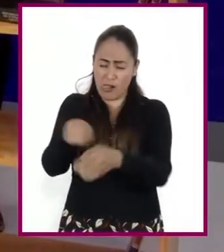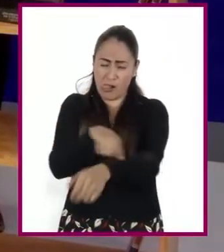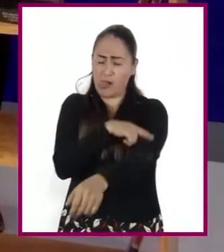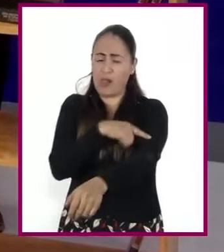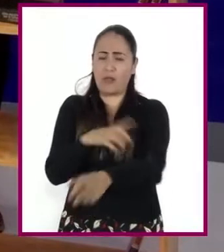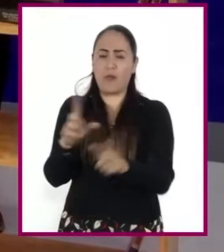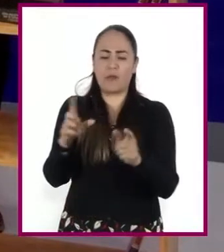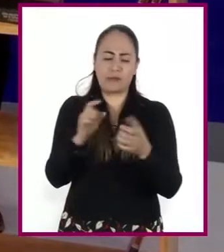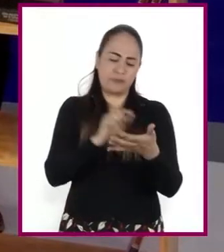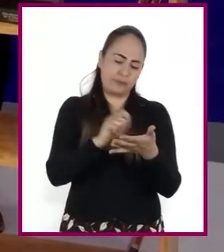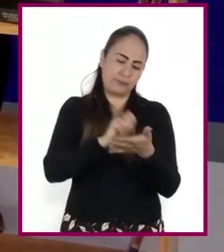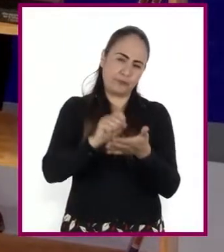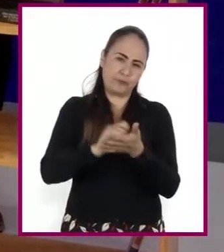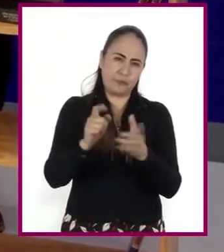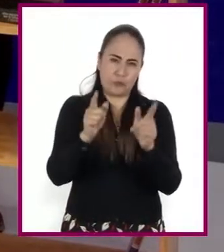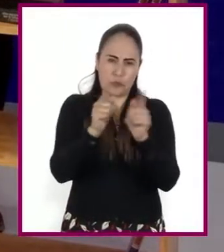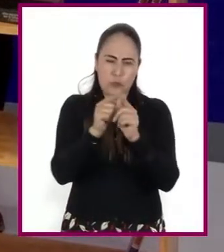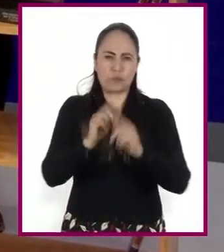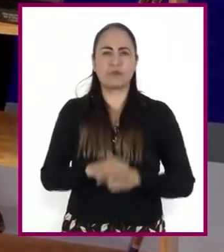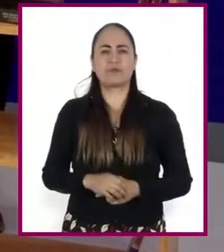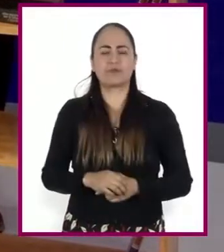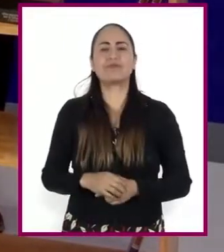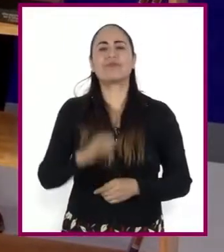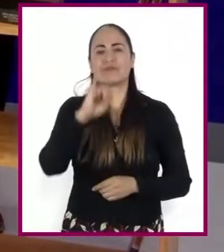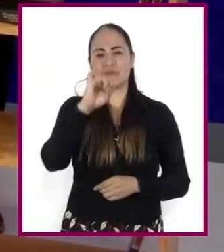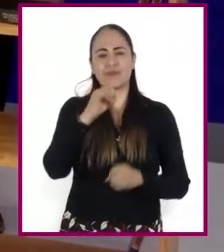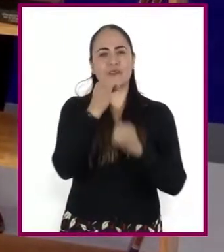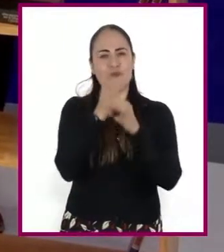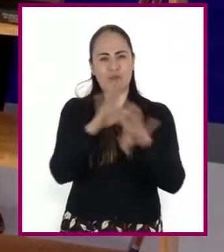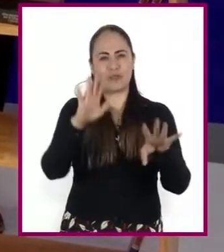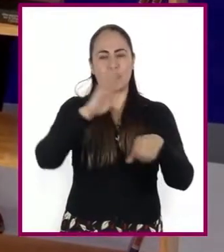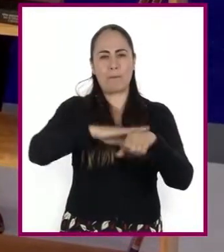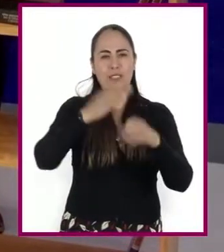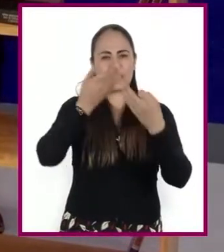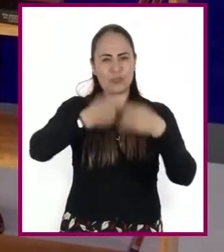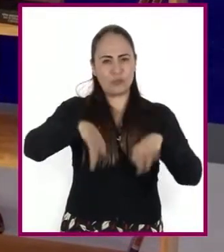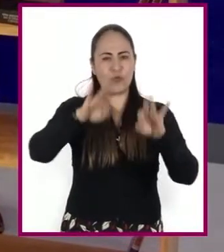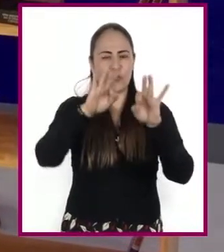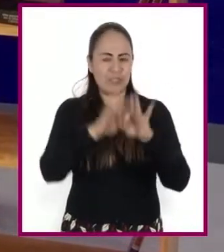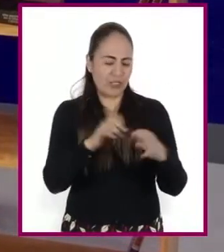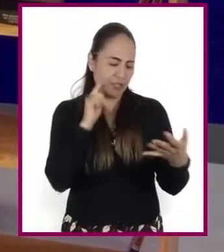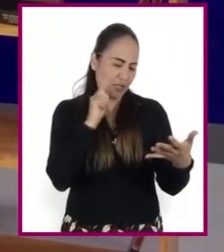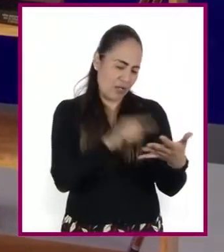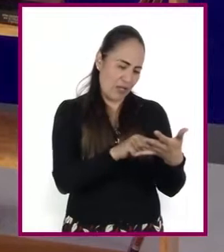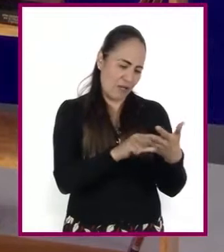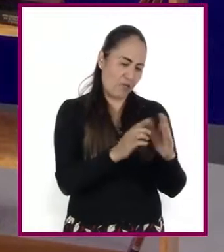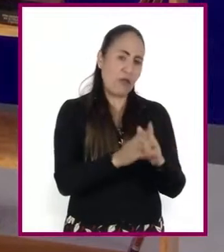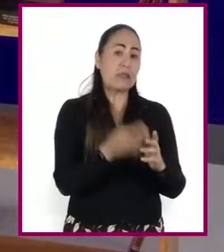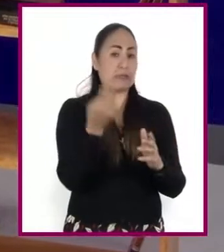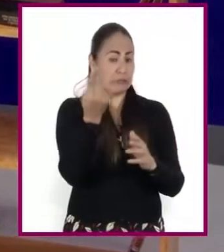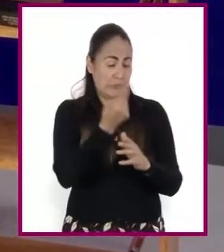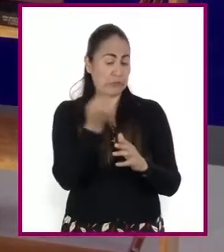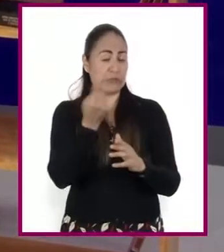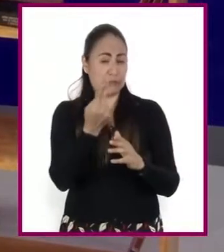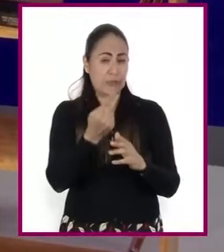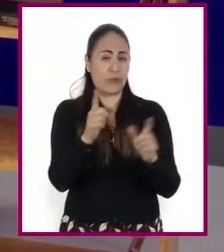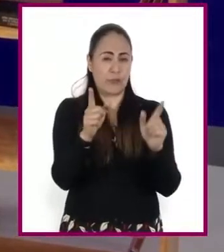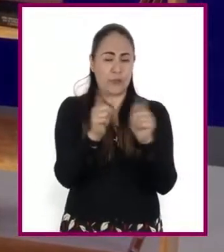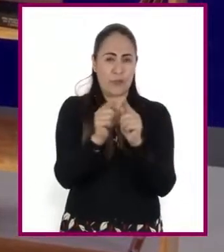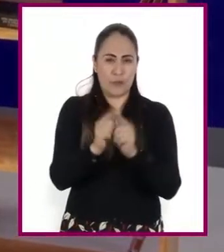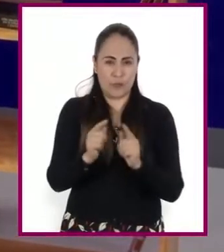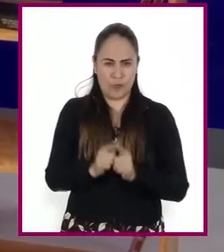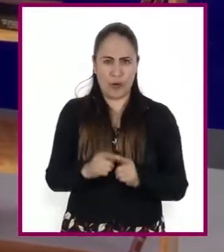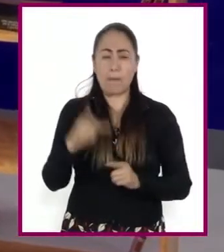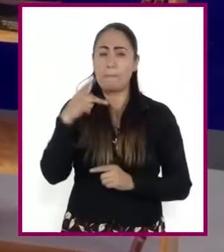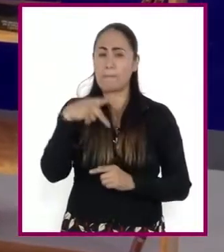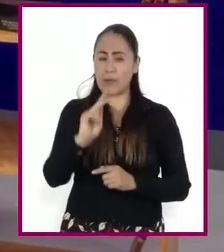textos. Identificar la información principal que aparece en una fuente de información es necesario, pero no se